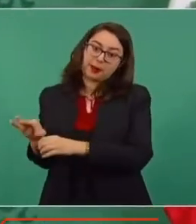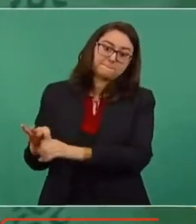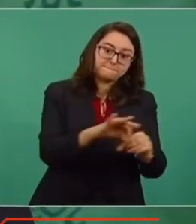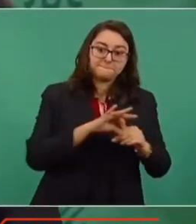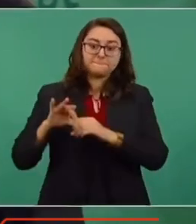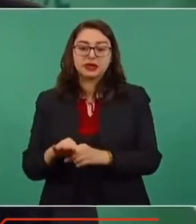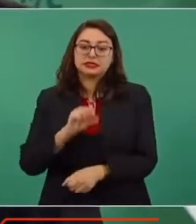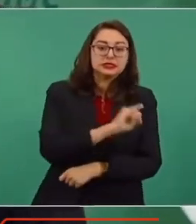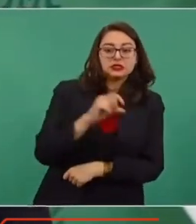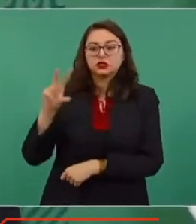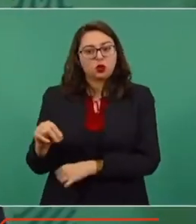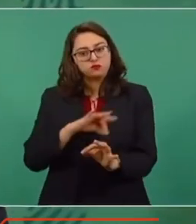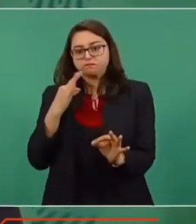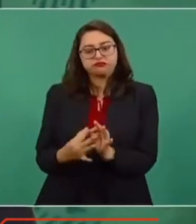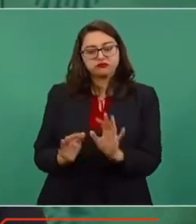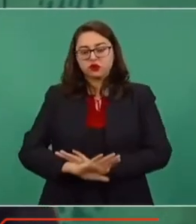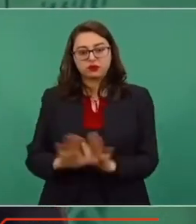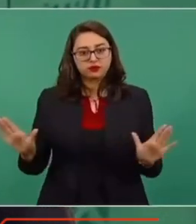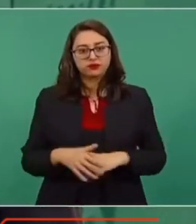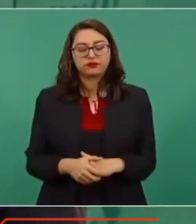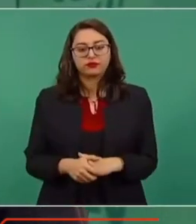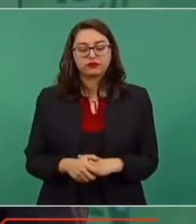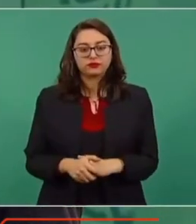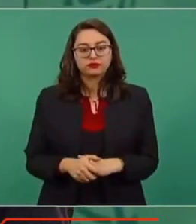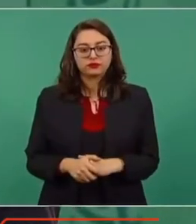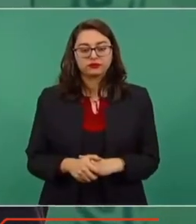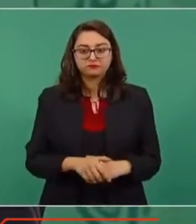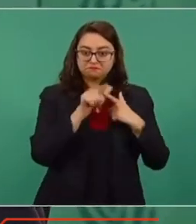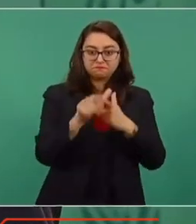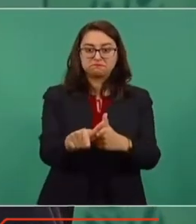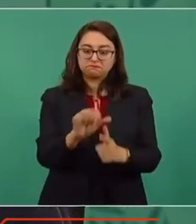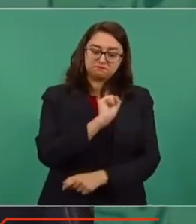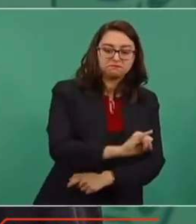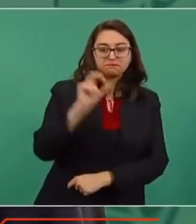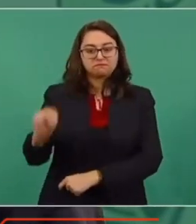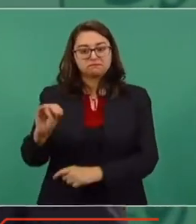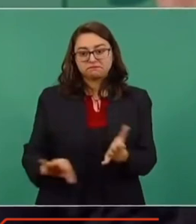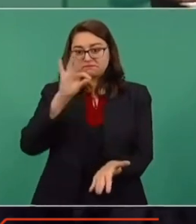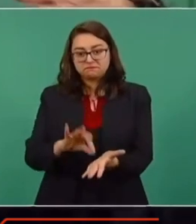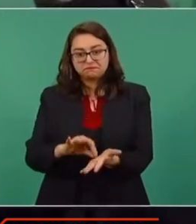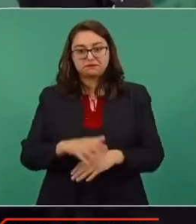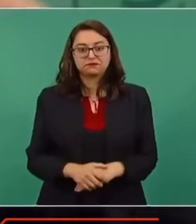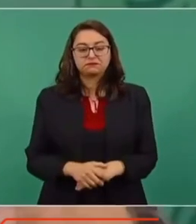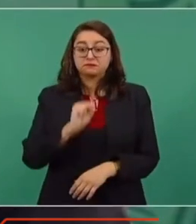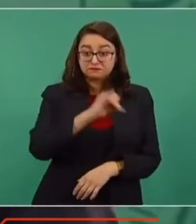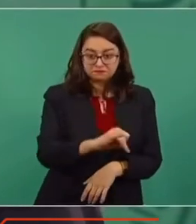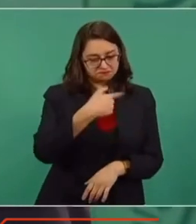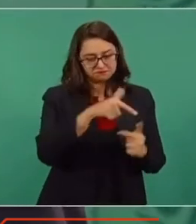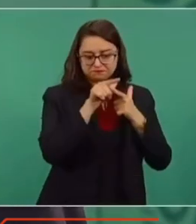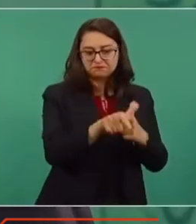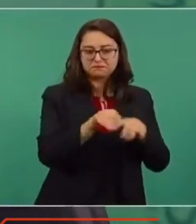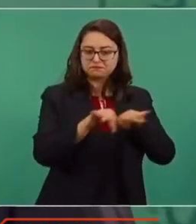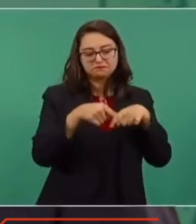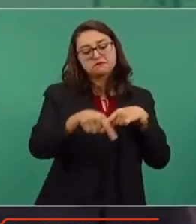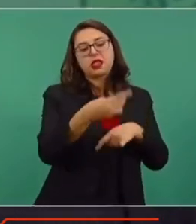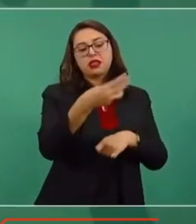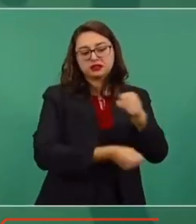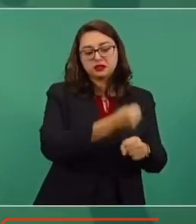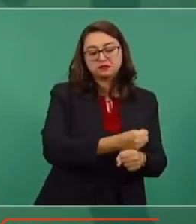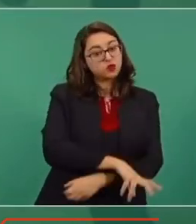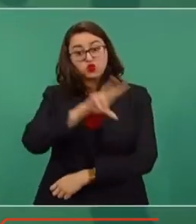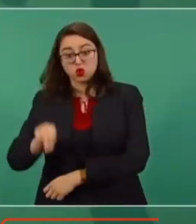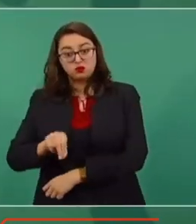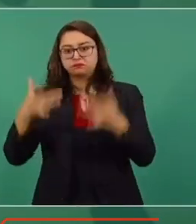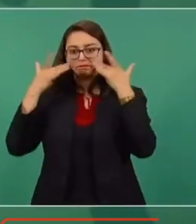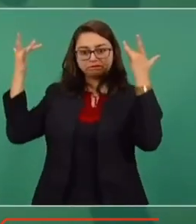¿Es sí o no? ¿Sí o no? ¿Sí? Que continúe. El presidente, no,